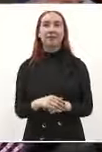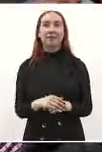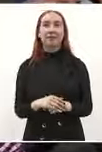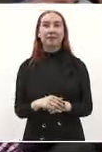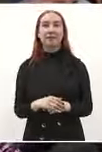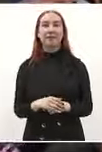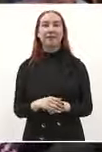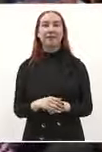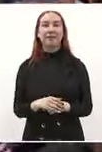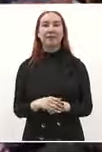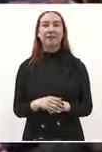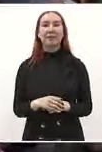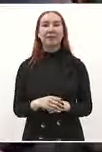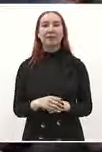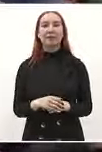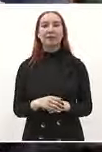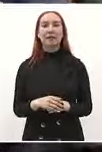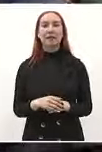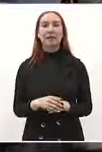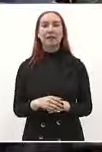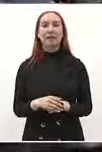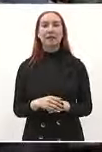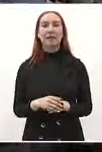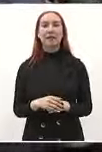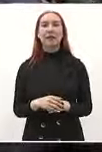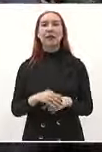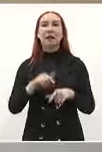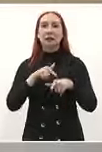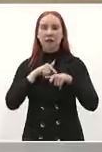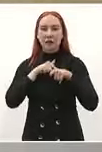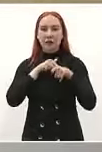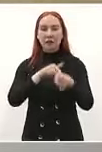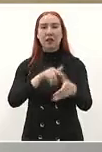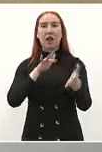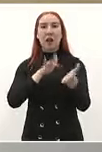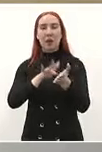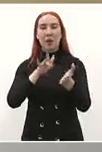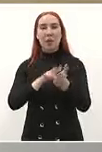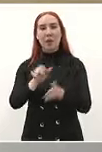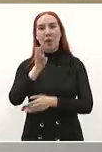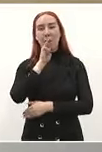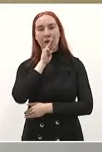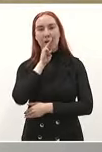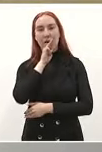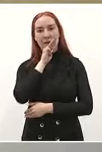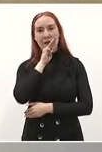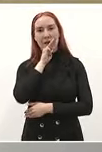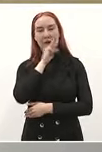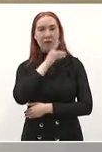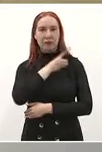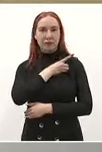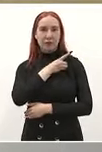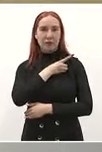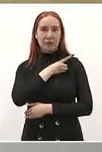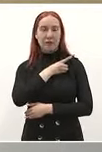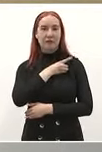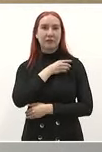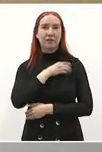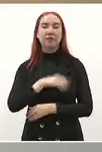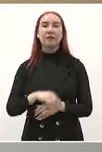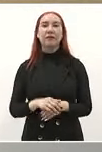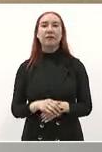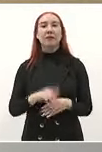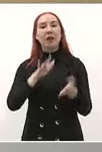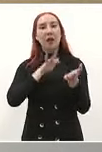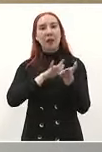vamos a seguir apoyando a madres solteras con becas niñas niños y vamos a seguir